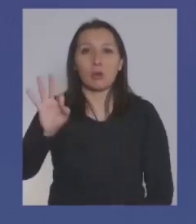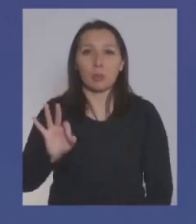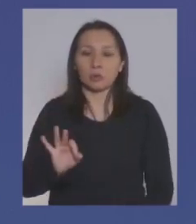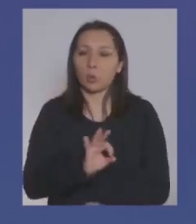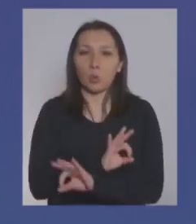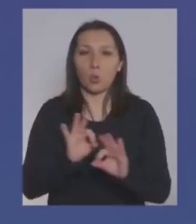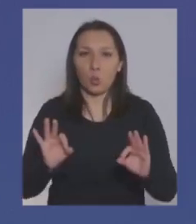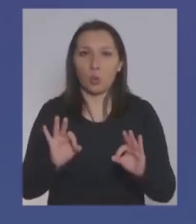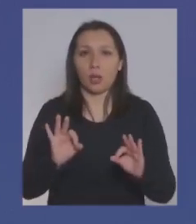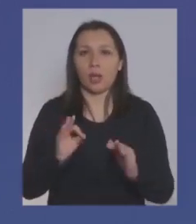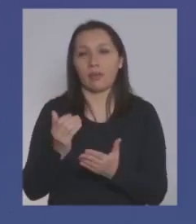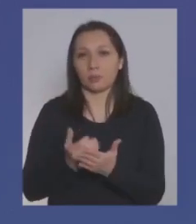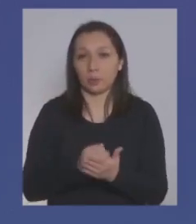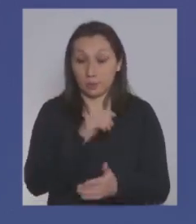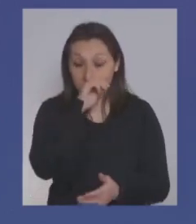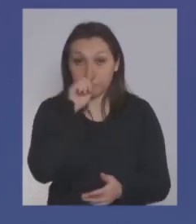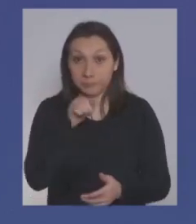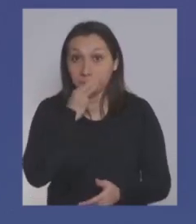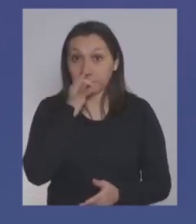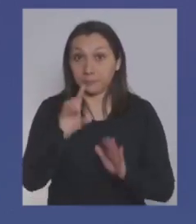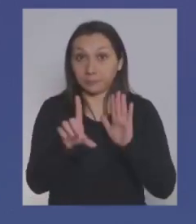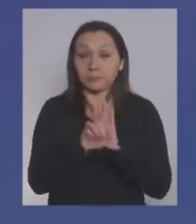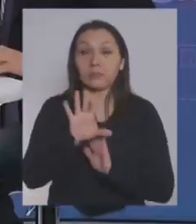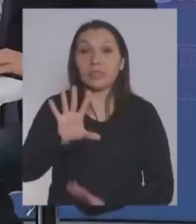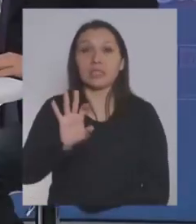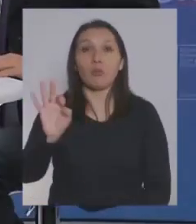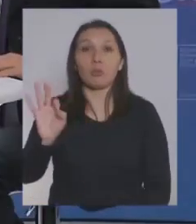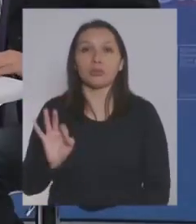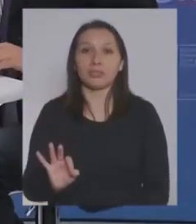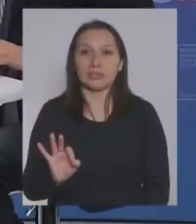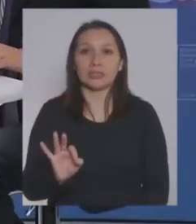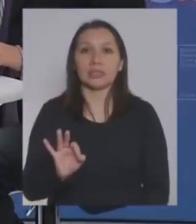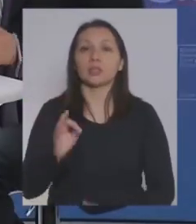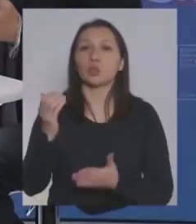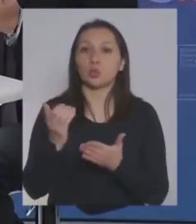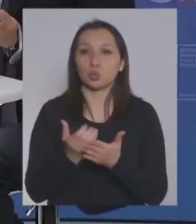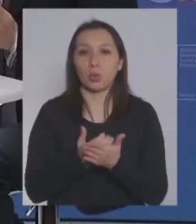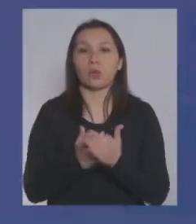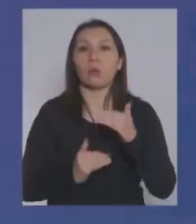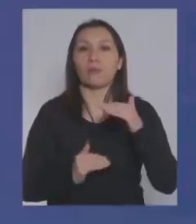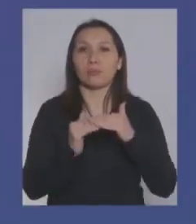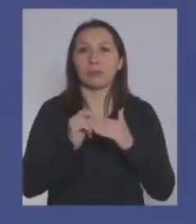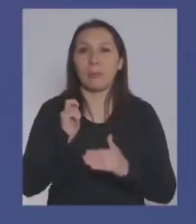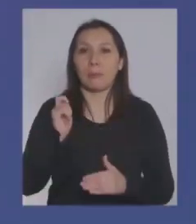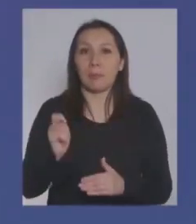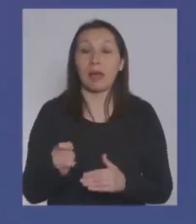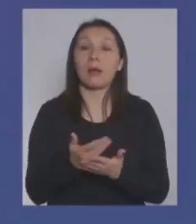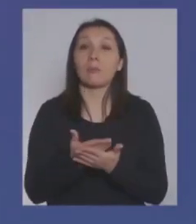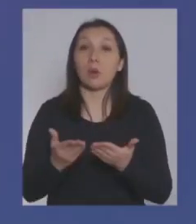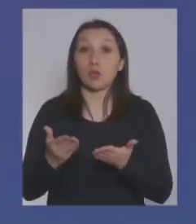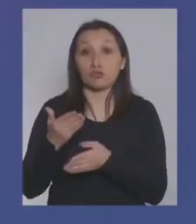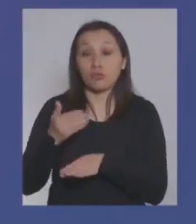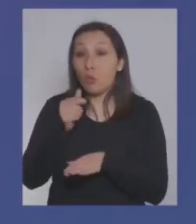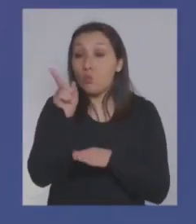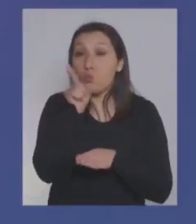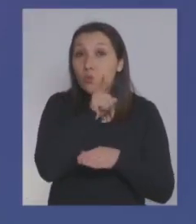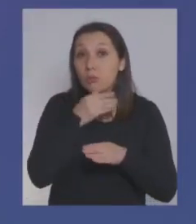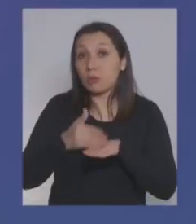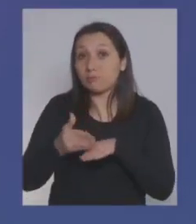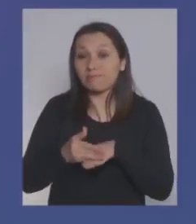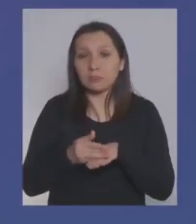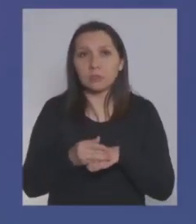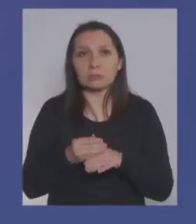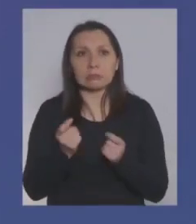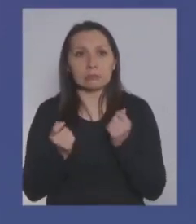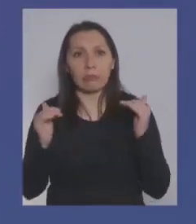del ingreso. No, eso es lo que establece la ley. Un 5% del ingreso es el tope que se paga. Y por eso si queda un saldo al final, porque usted no tuvo